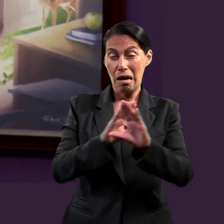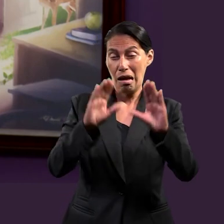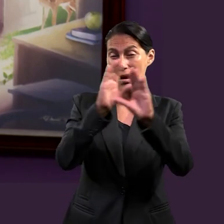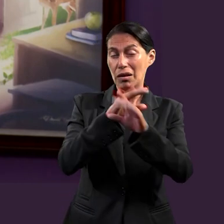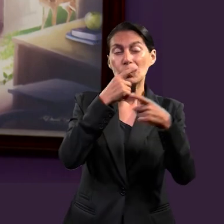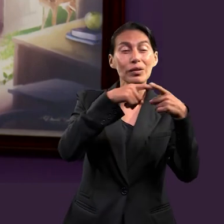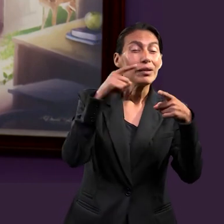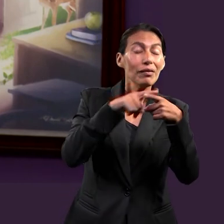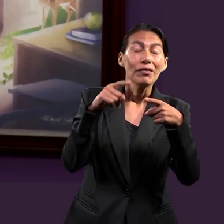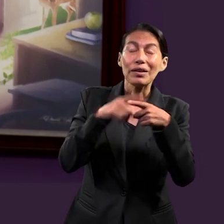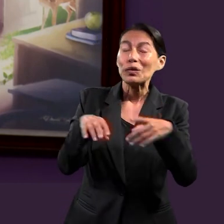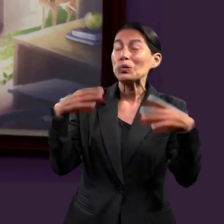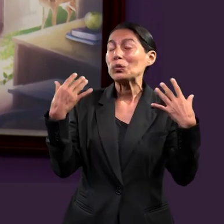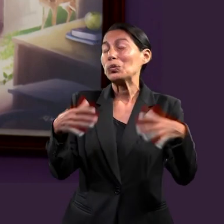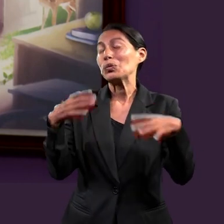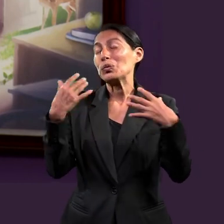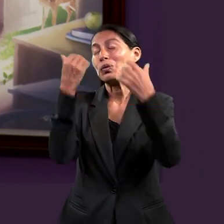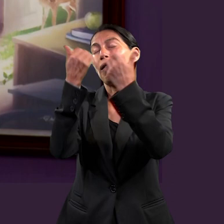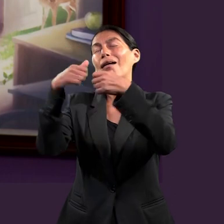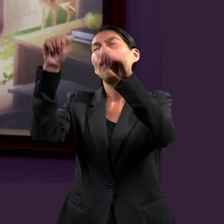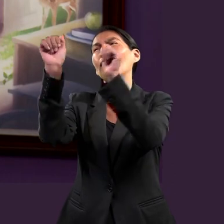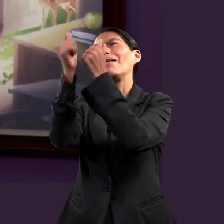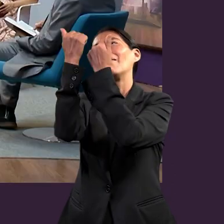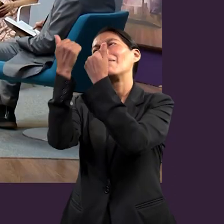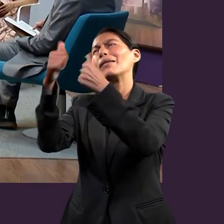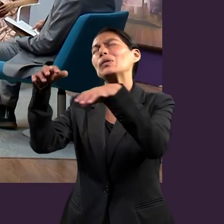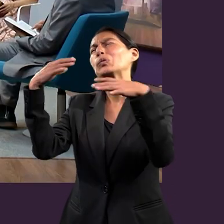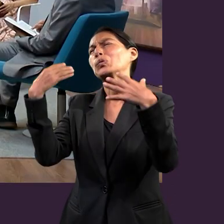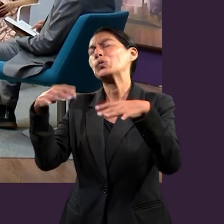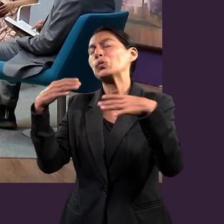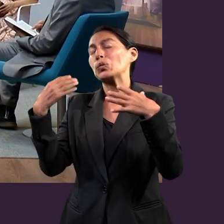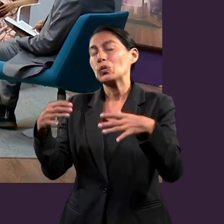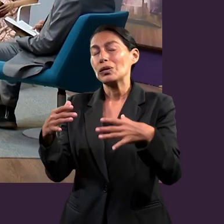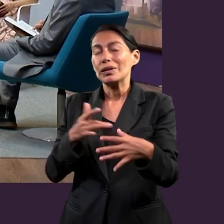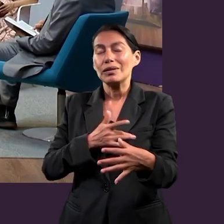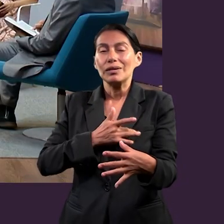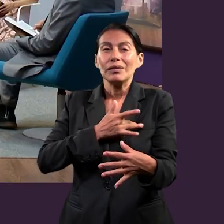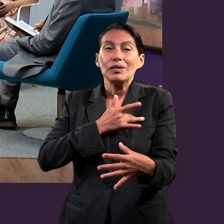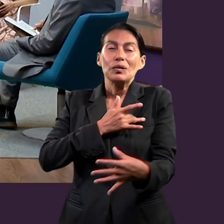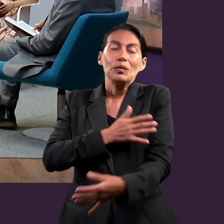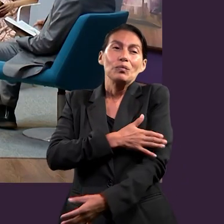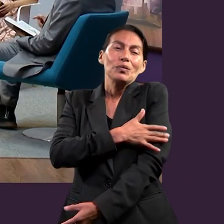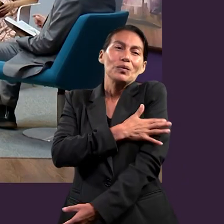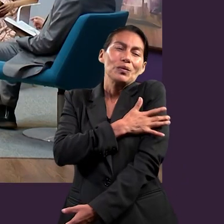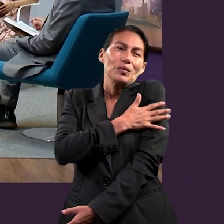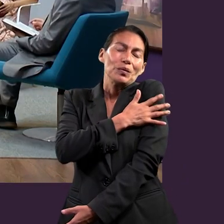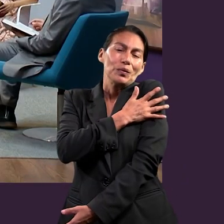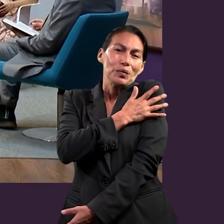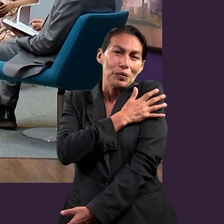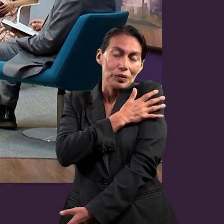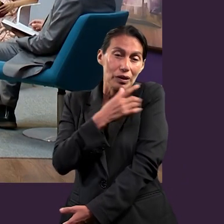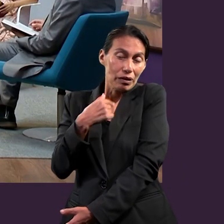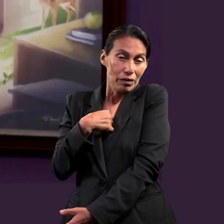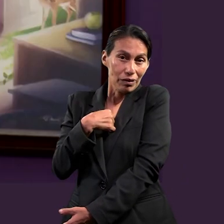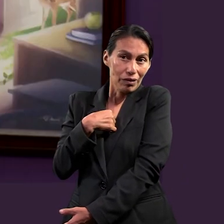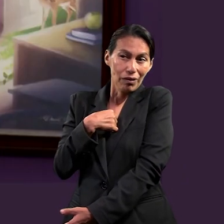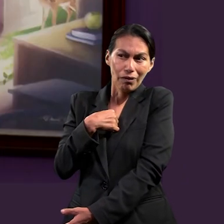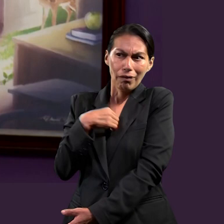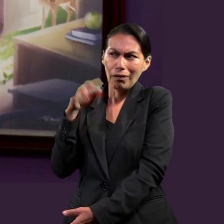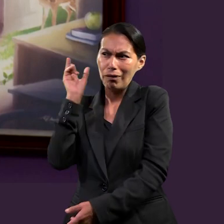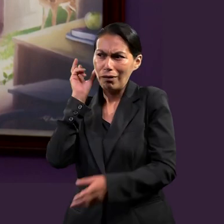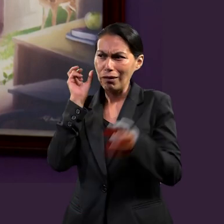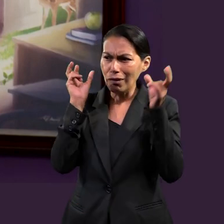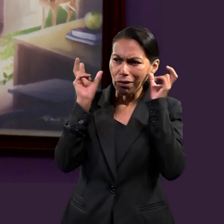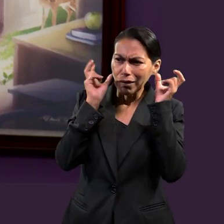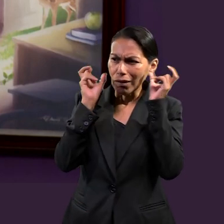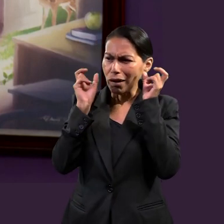tantos cantos, tantas alabanzas que realmente yo he escuchado